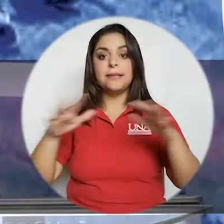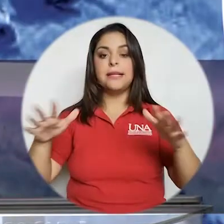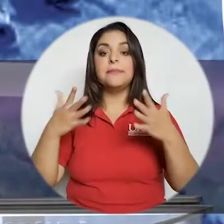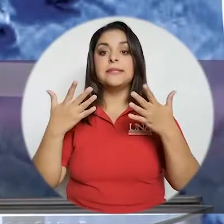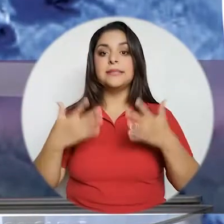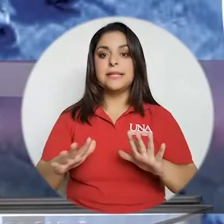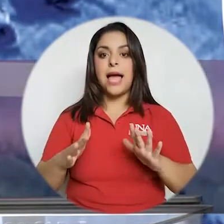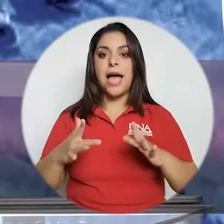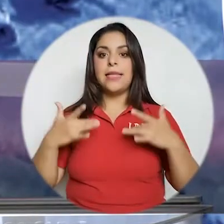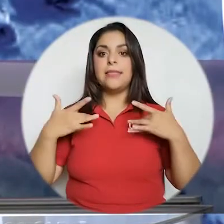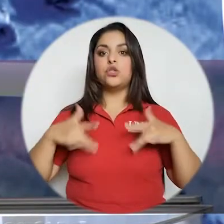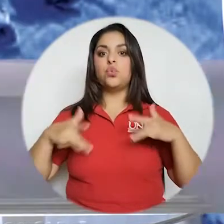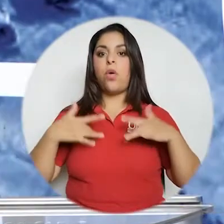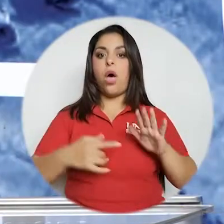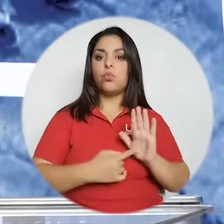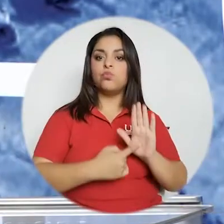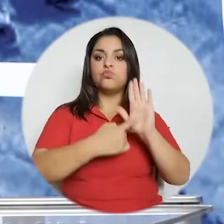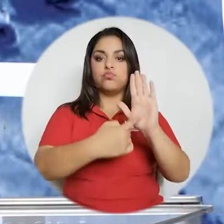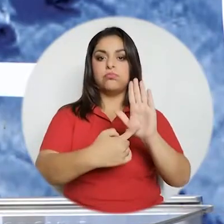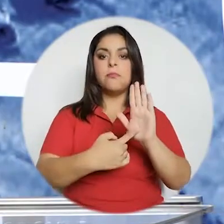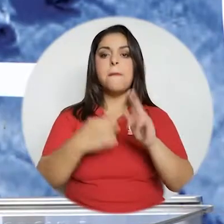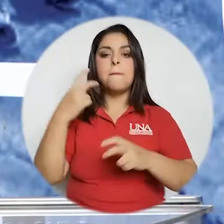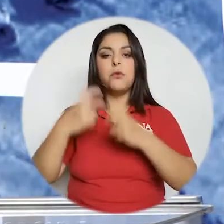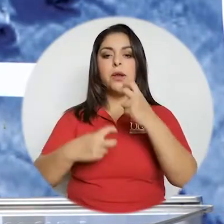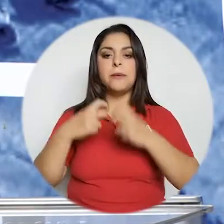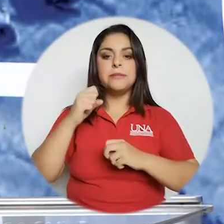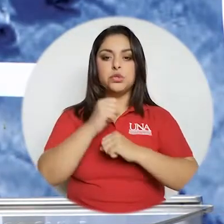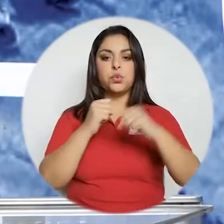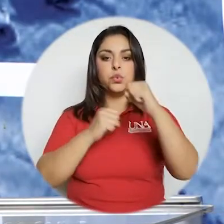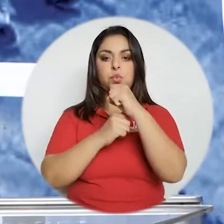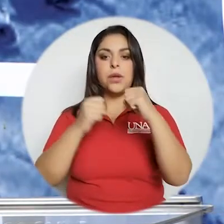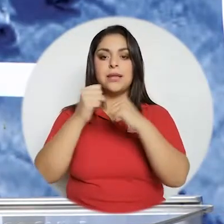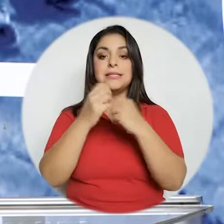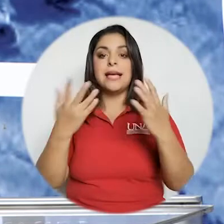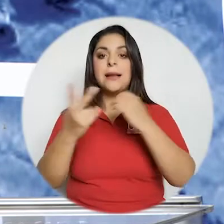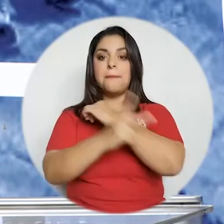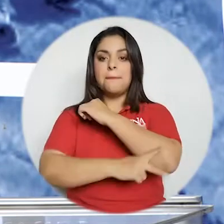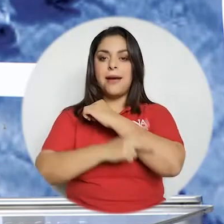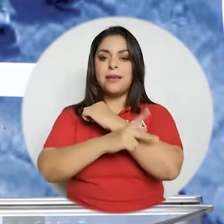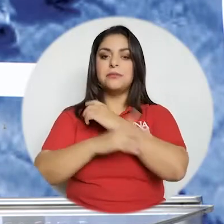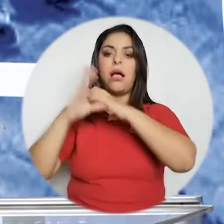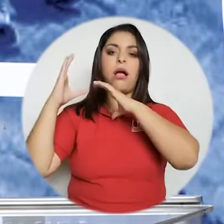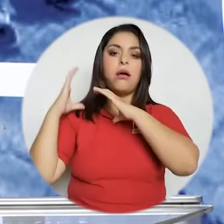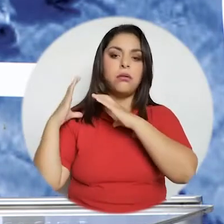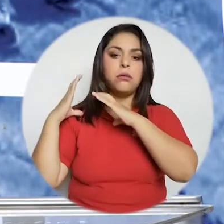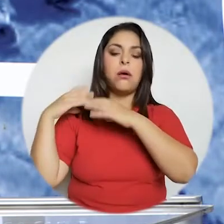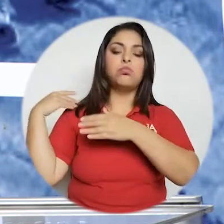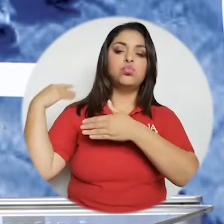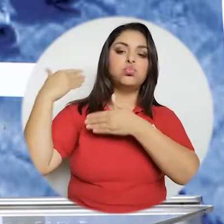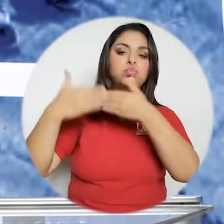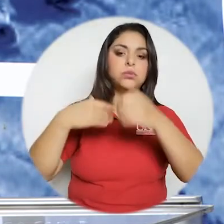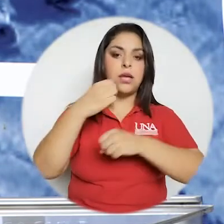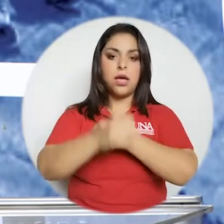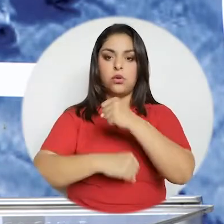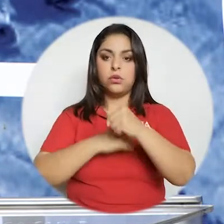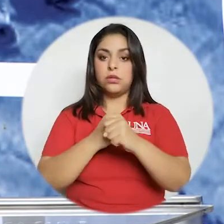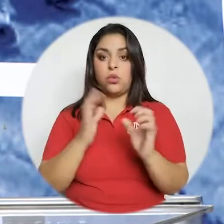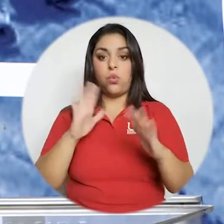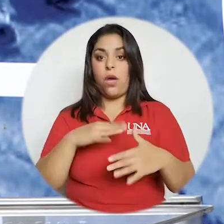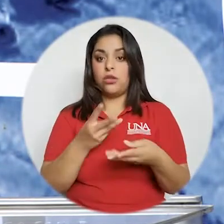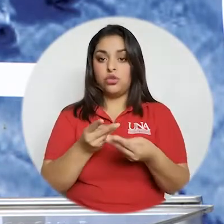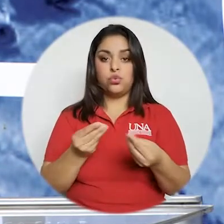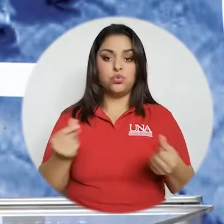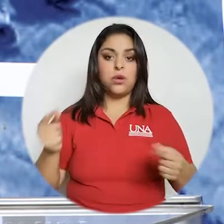desnudado muchos problemas estructurales que el país ha cargado por muchos años y a los que no se les ha dado una solución